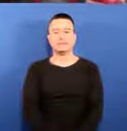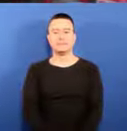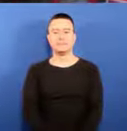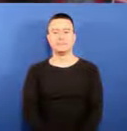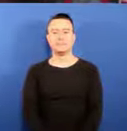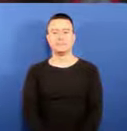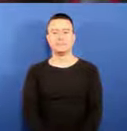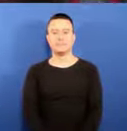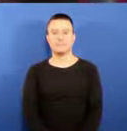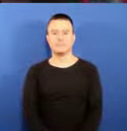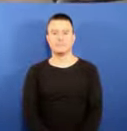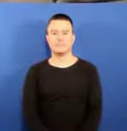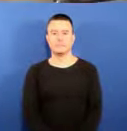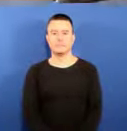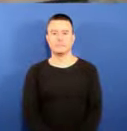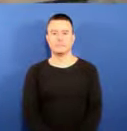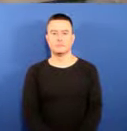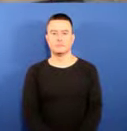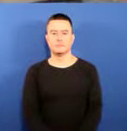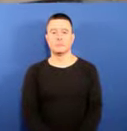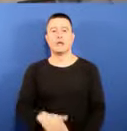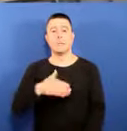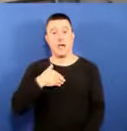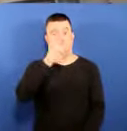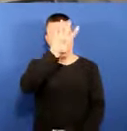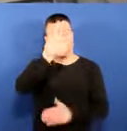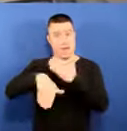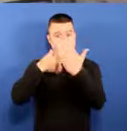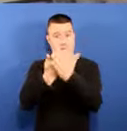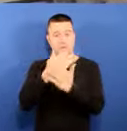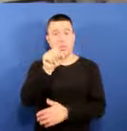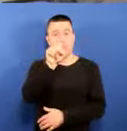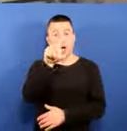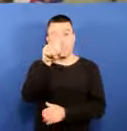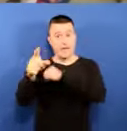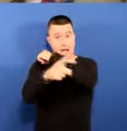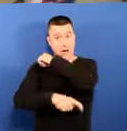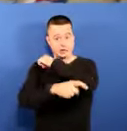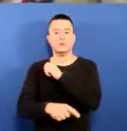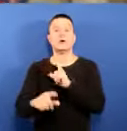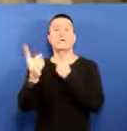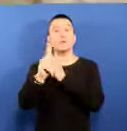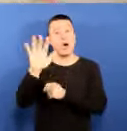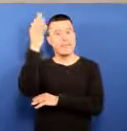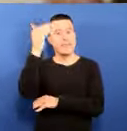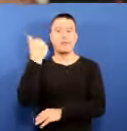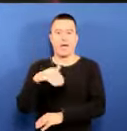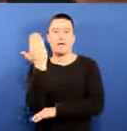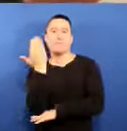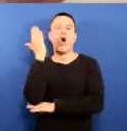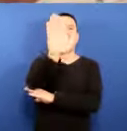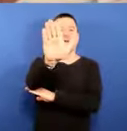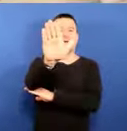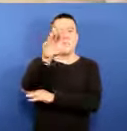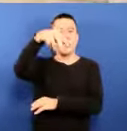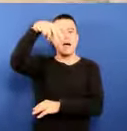y convenios con la NBA para promocionar la ciudad y el territorio en Estados Unidos y en Europa. En el céntrico Govent Garden se ha